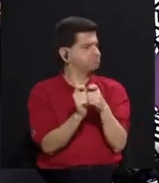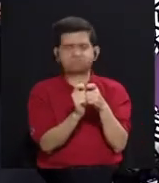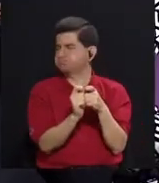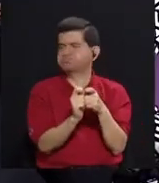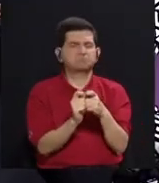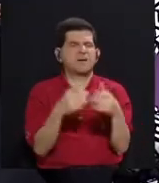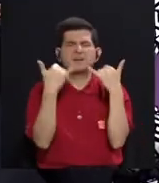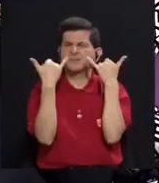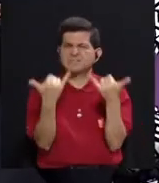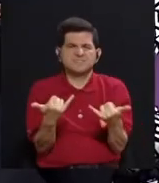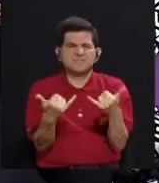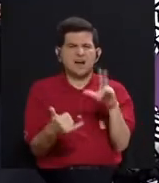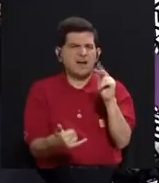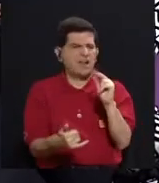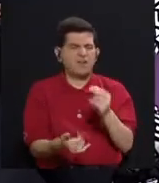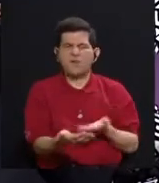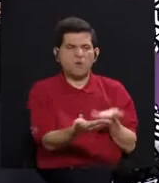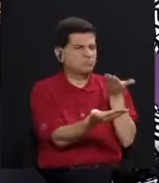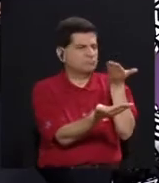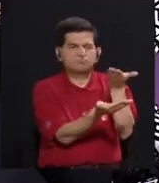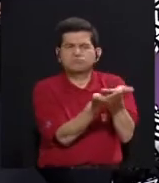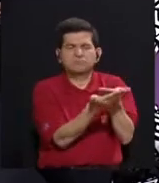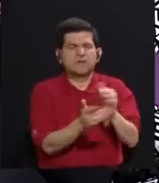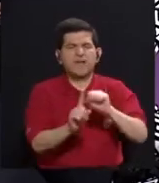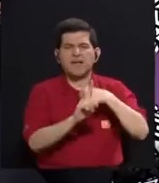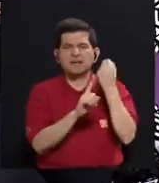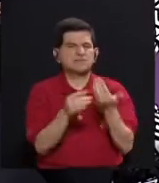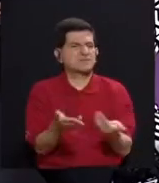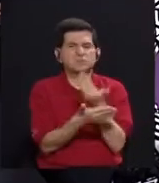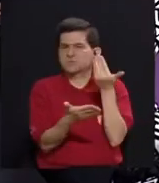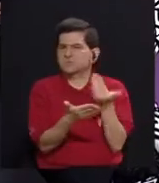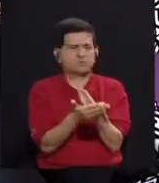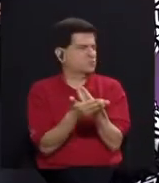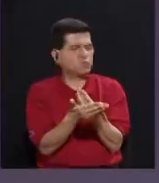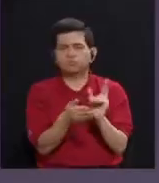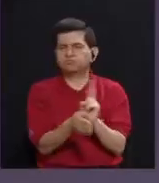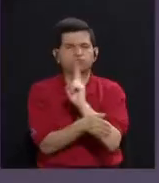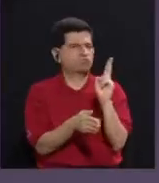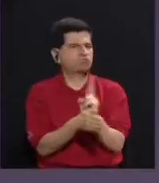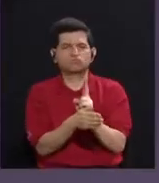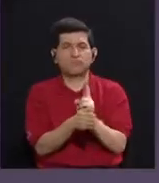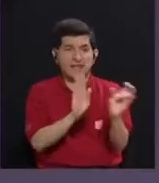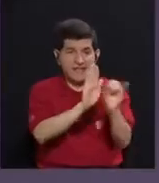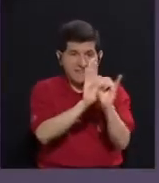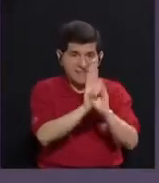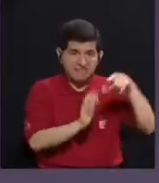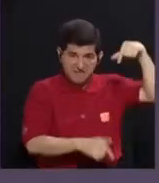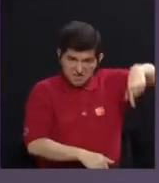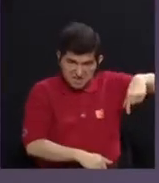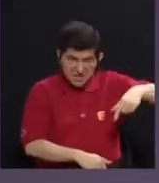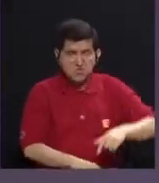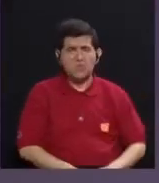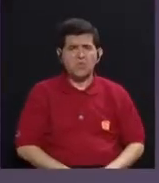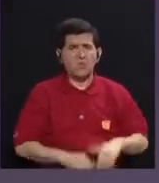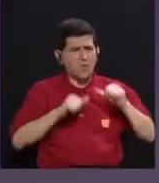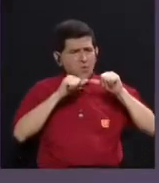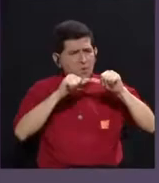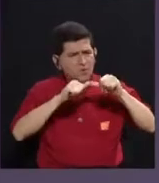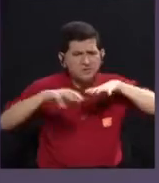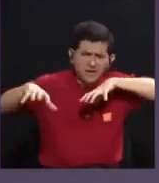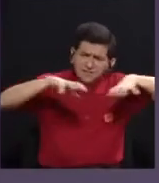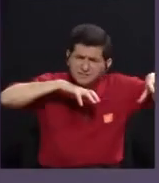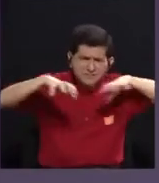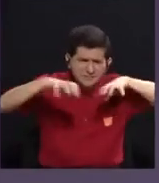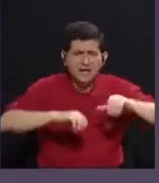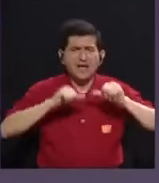se coloca desde las dicotomías modernas. Entonces, las identidades queer se están constantemente en tránsito